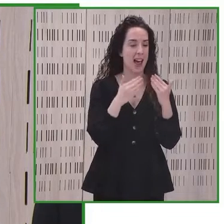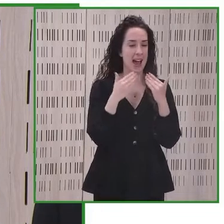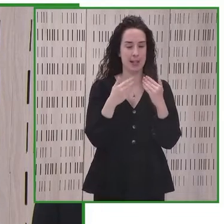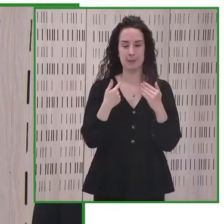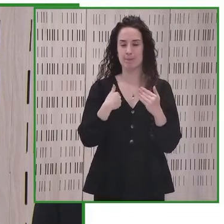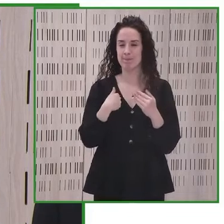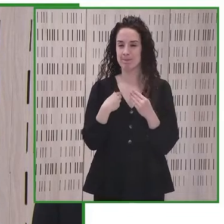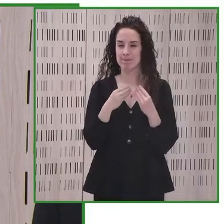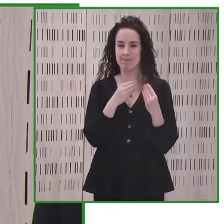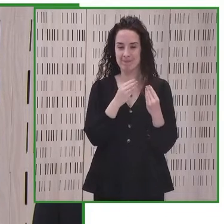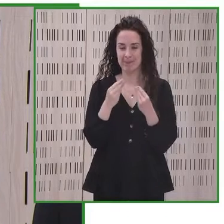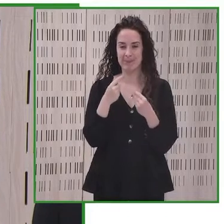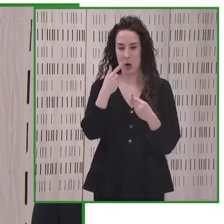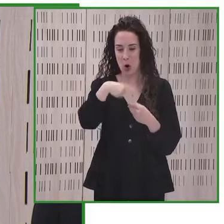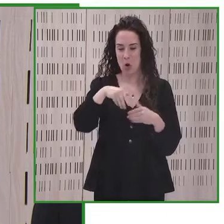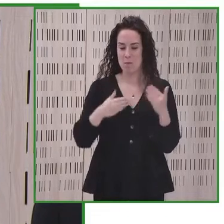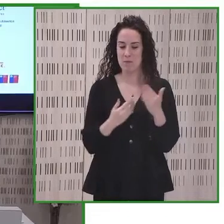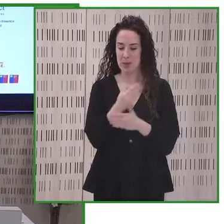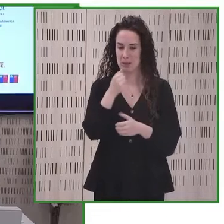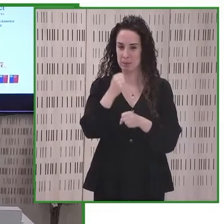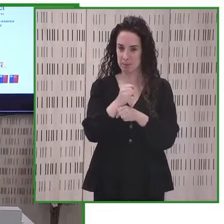jornadas muy productivas.